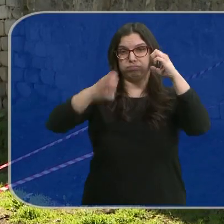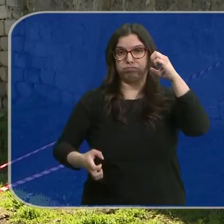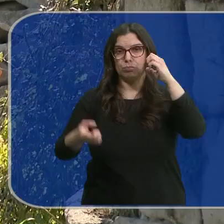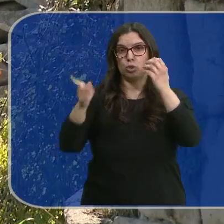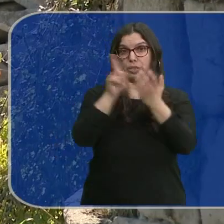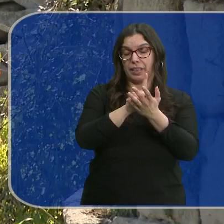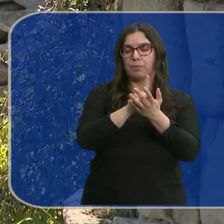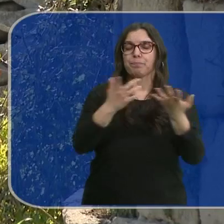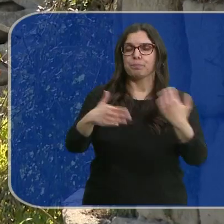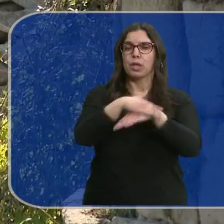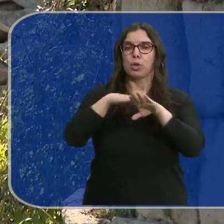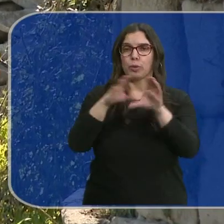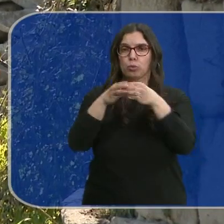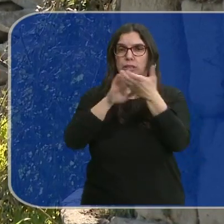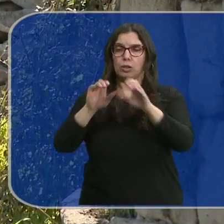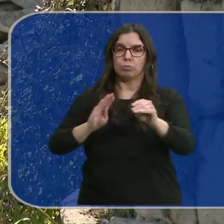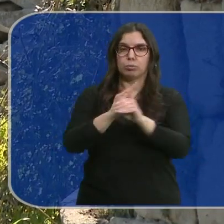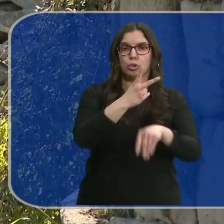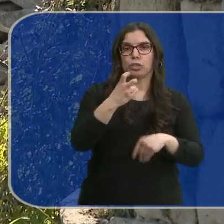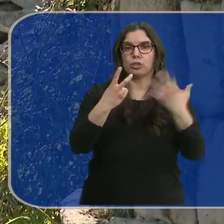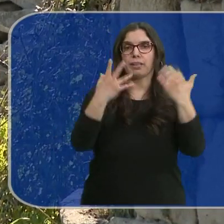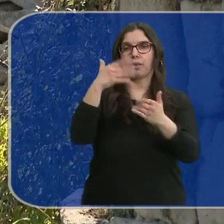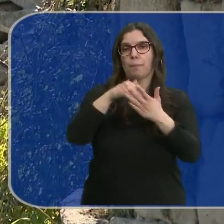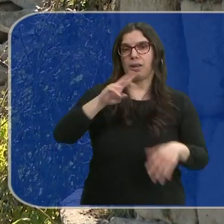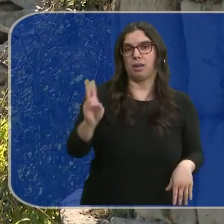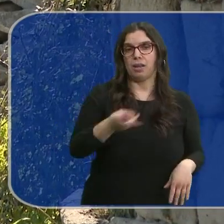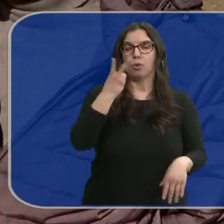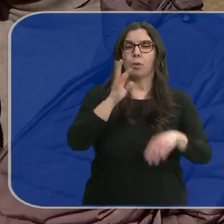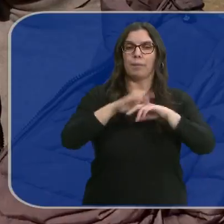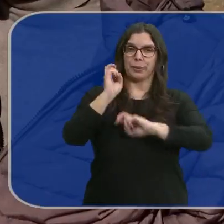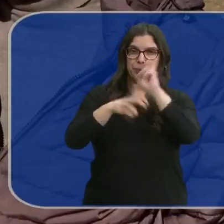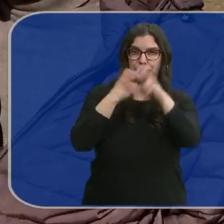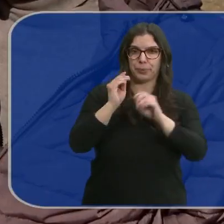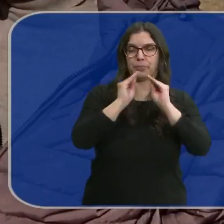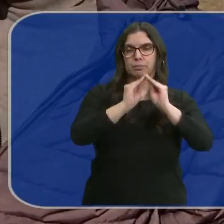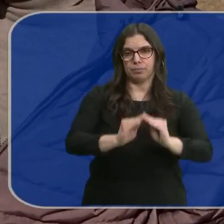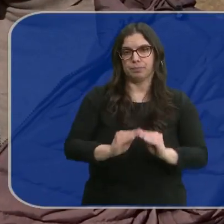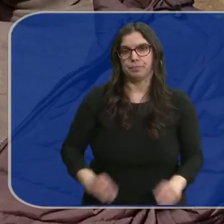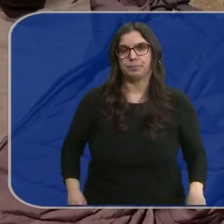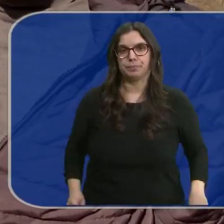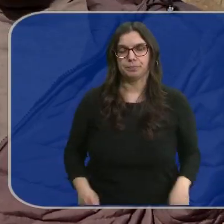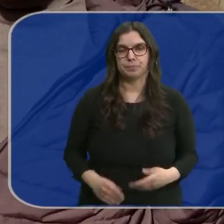muralla. El gobierno regional destinará 275.000 euros para su recuperación.